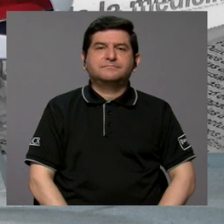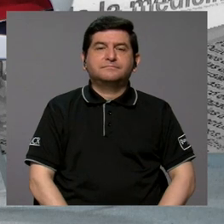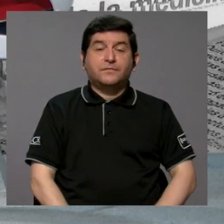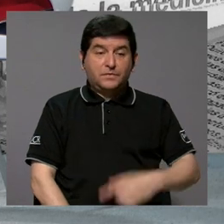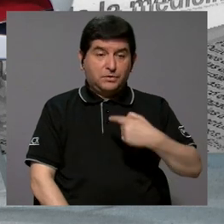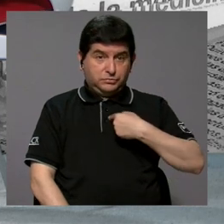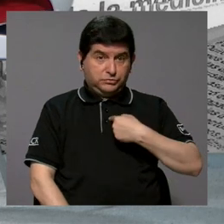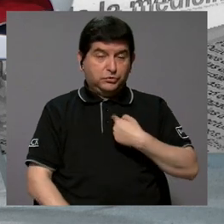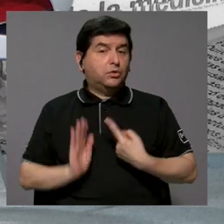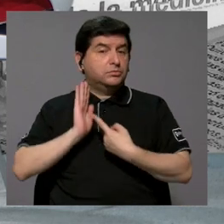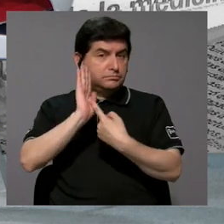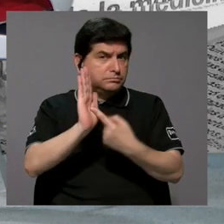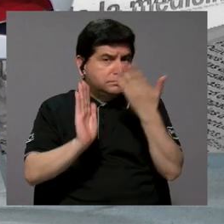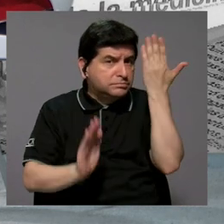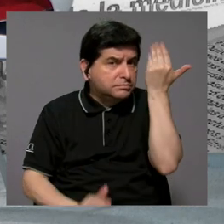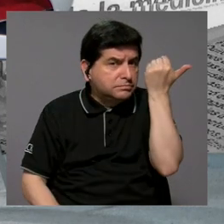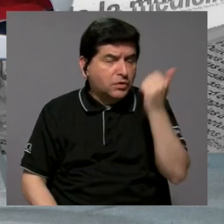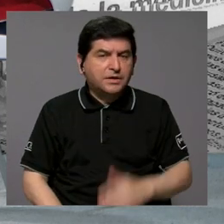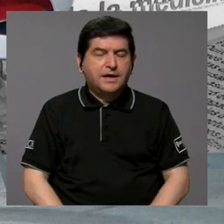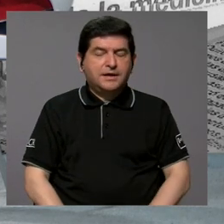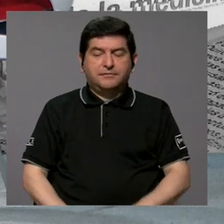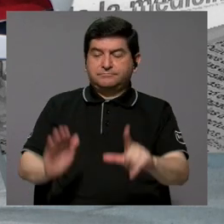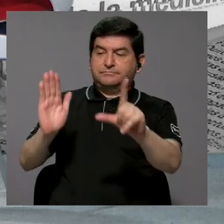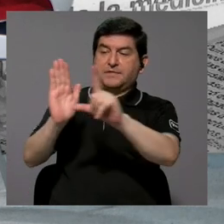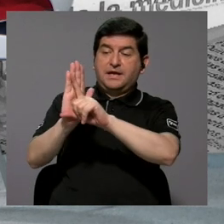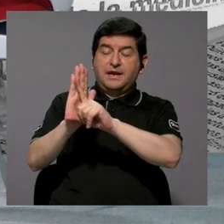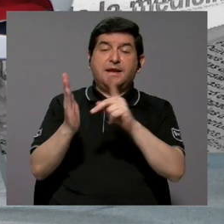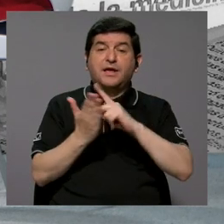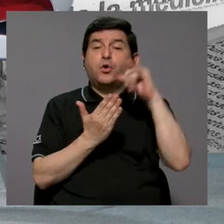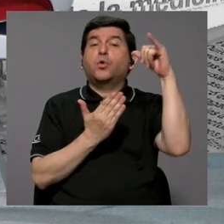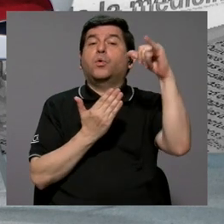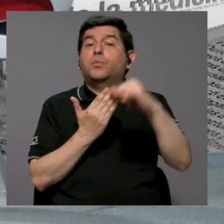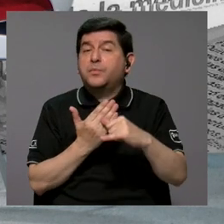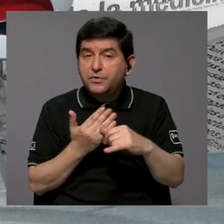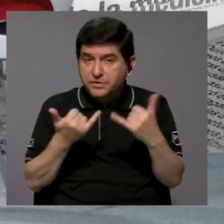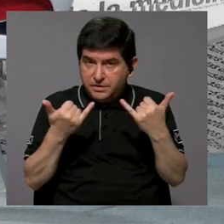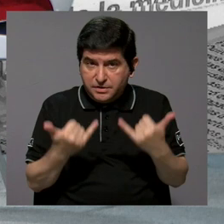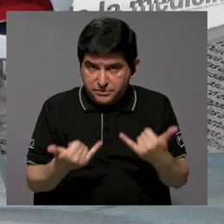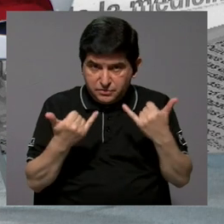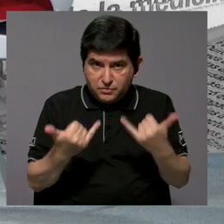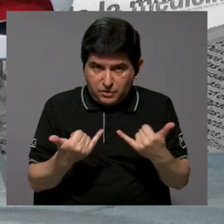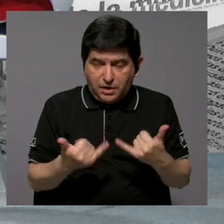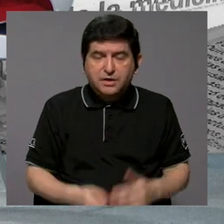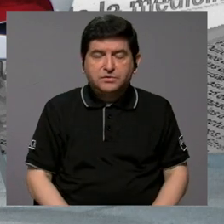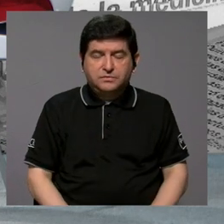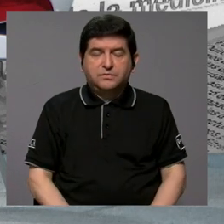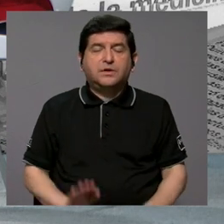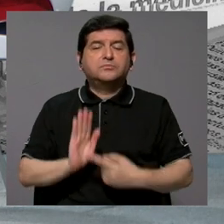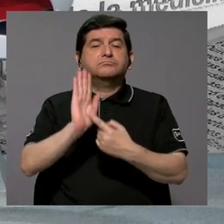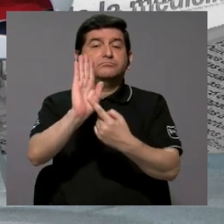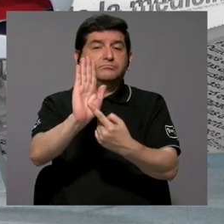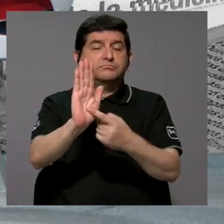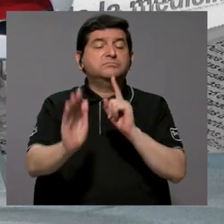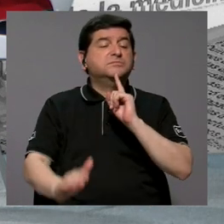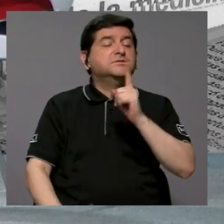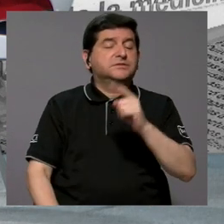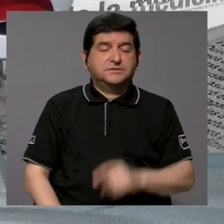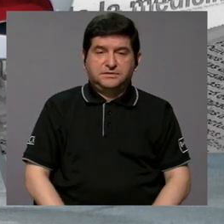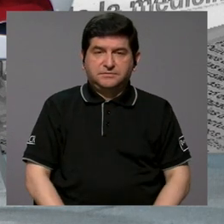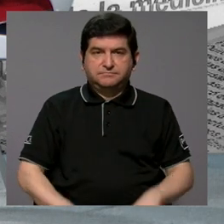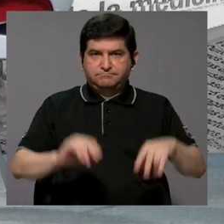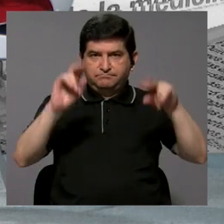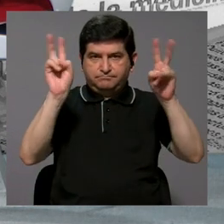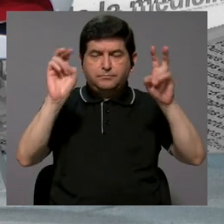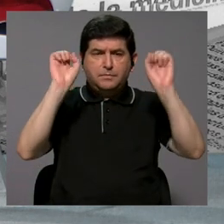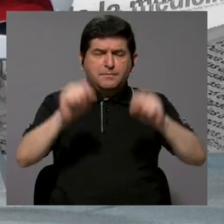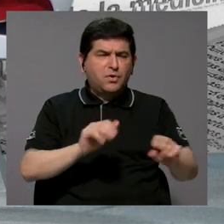Y yo lo saco a relucir porque en la ley, en el proyecto de ley que se pronunció, dice que